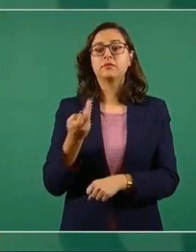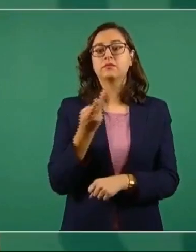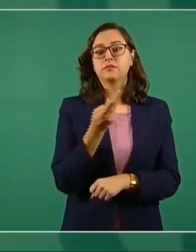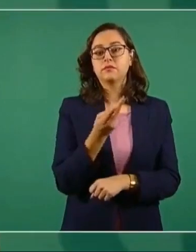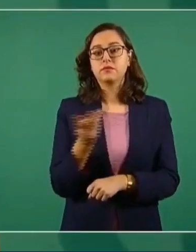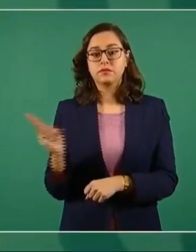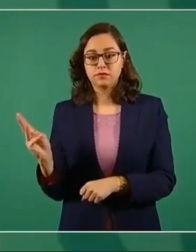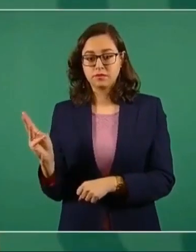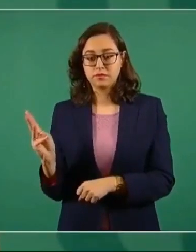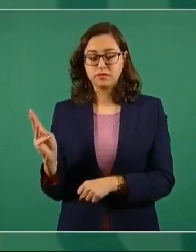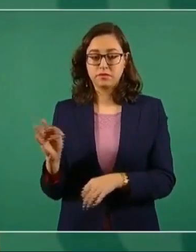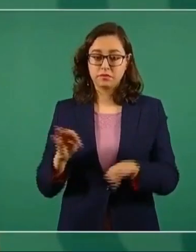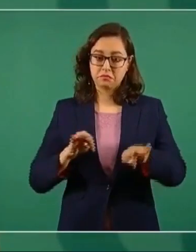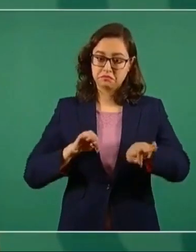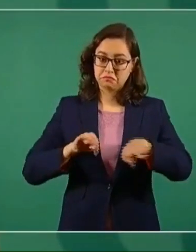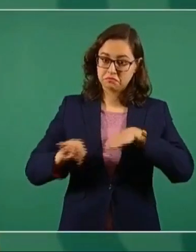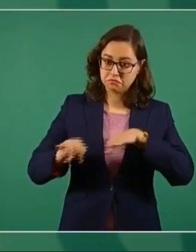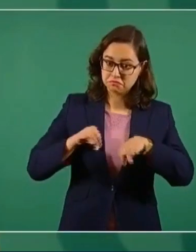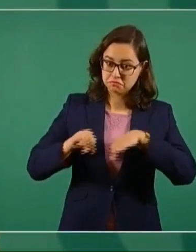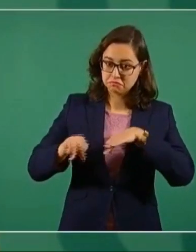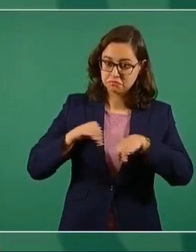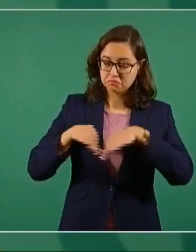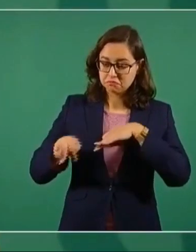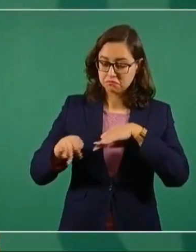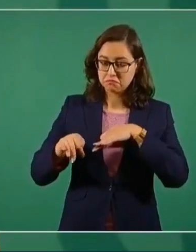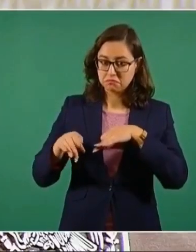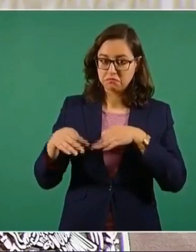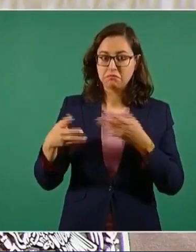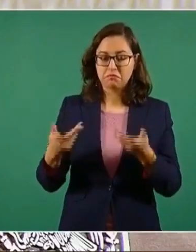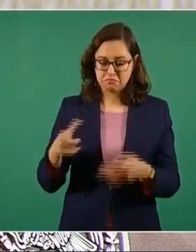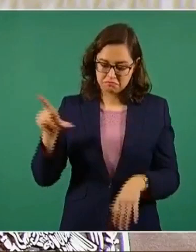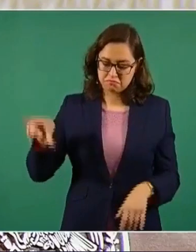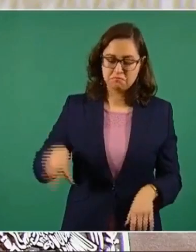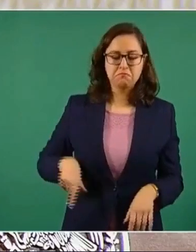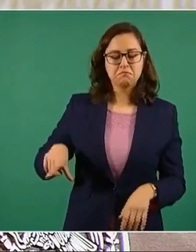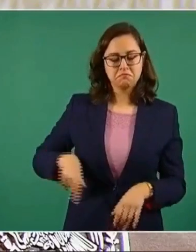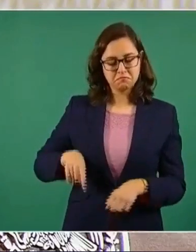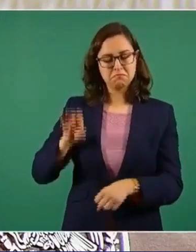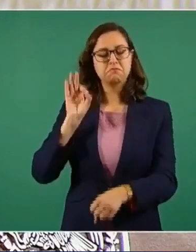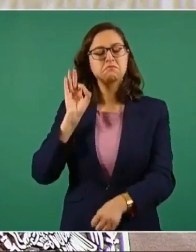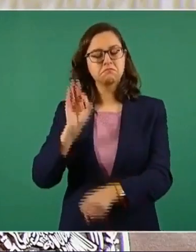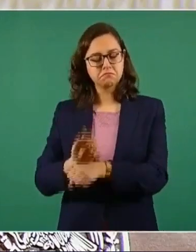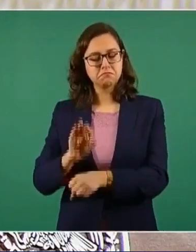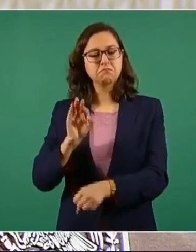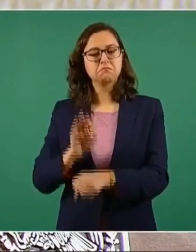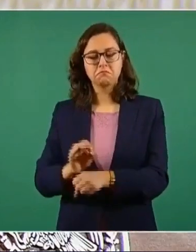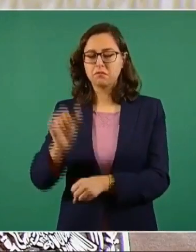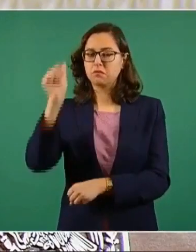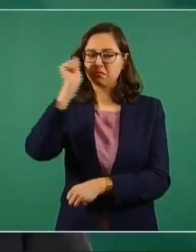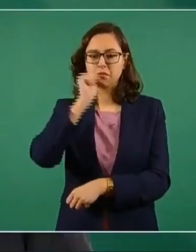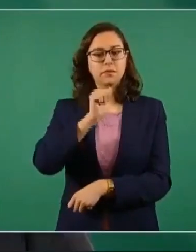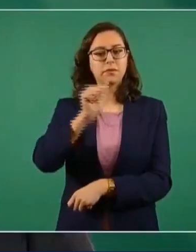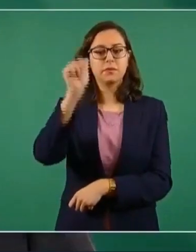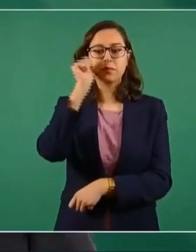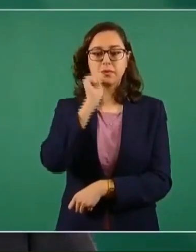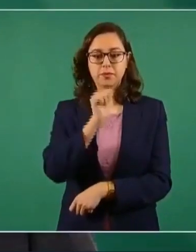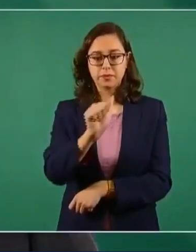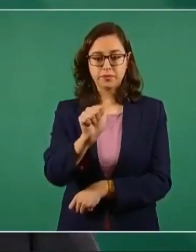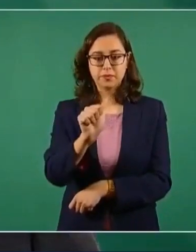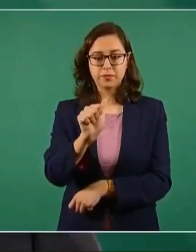que siempre nuestro gobierno va a proteger a quienes llevan a cabo